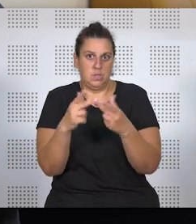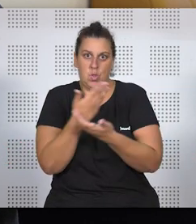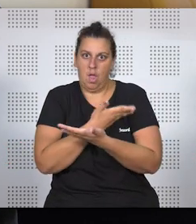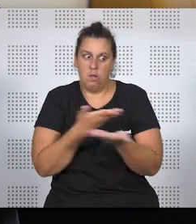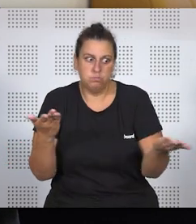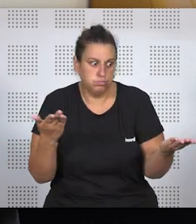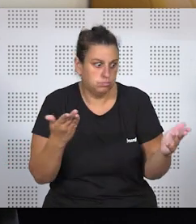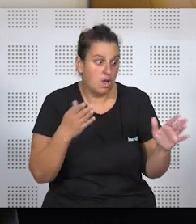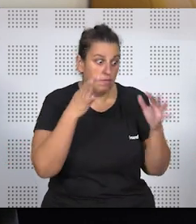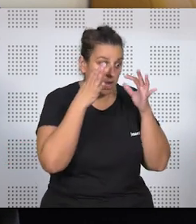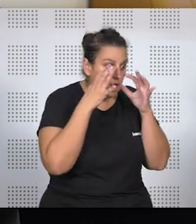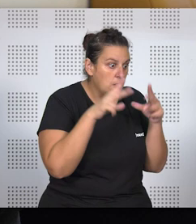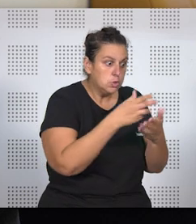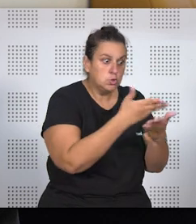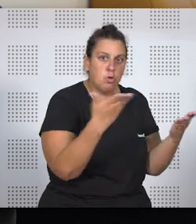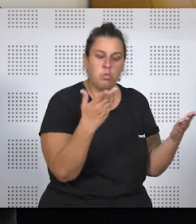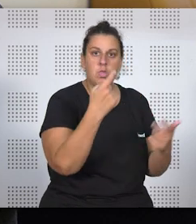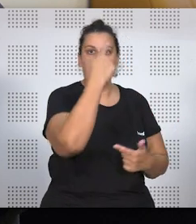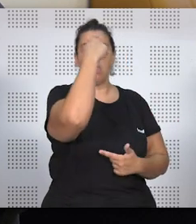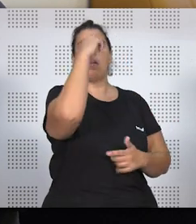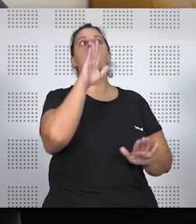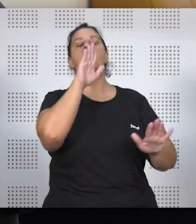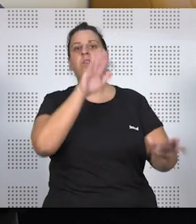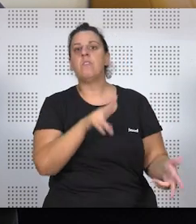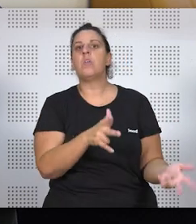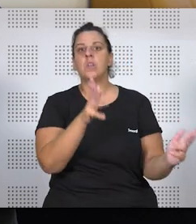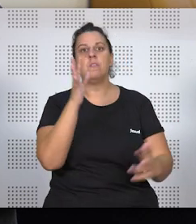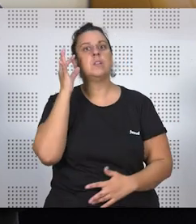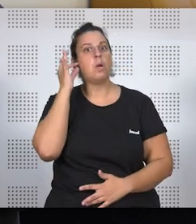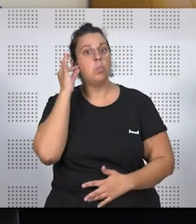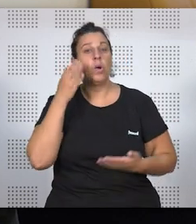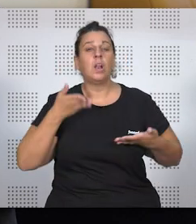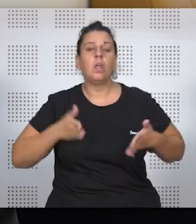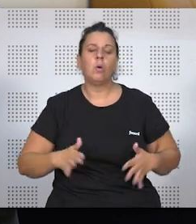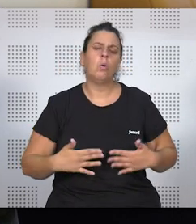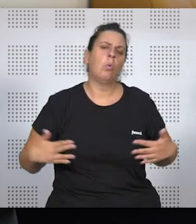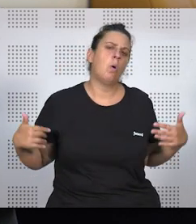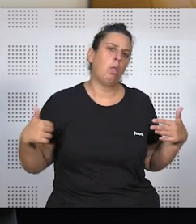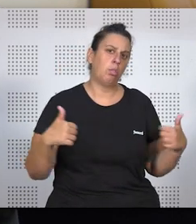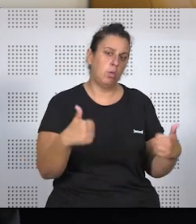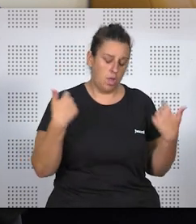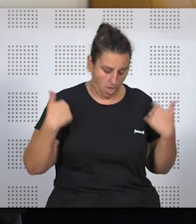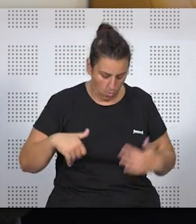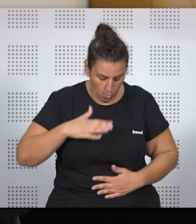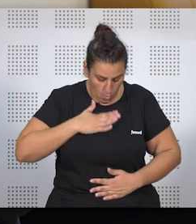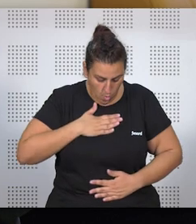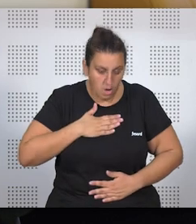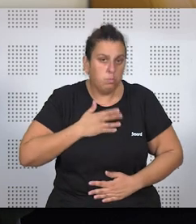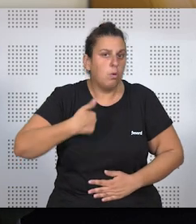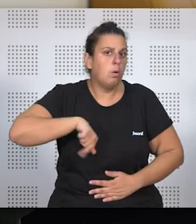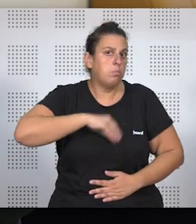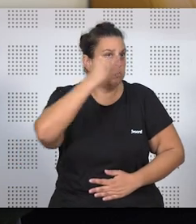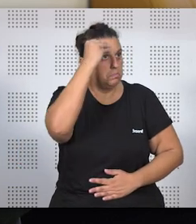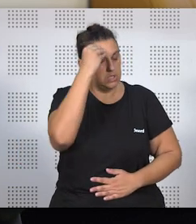un debate social que iba a favor de la libertad de las mujeres para tener hijos cuando quisieran, y hacer con su cuerpo lo que ellas